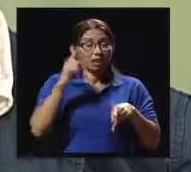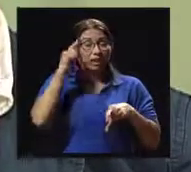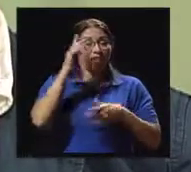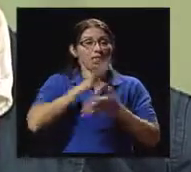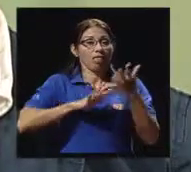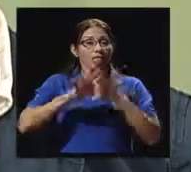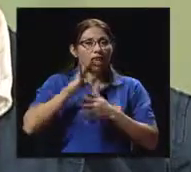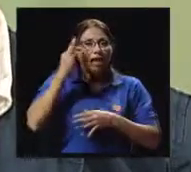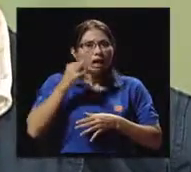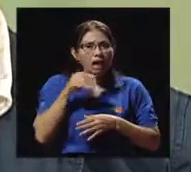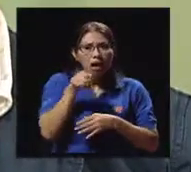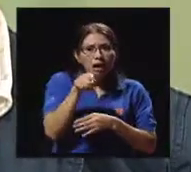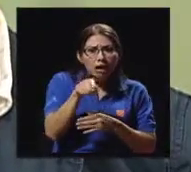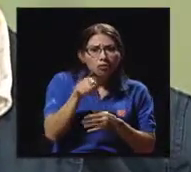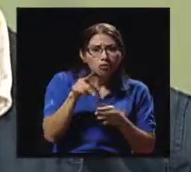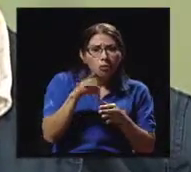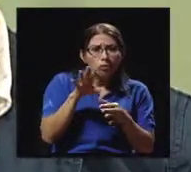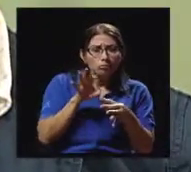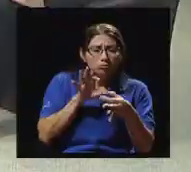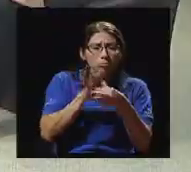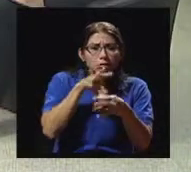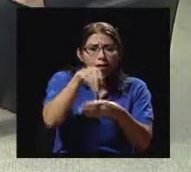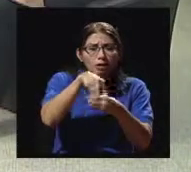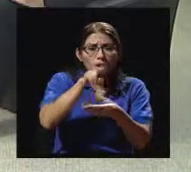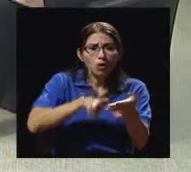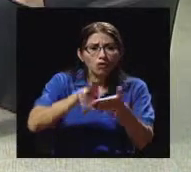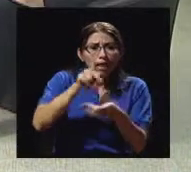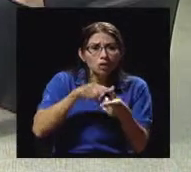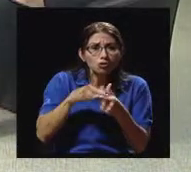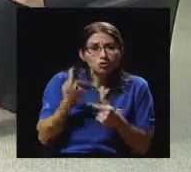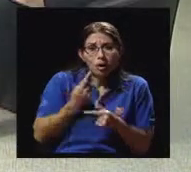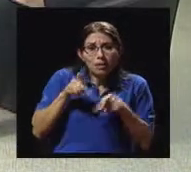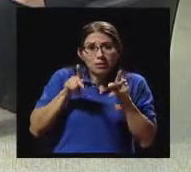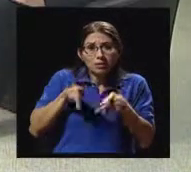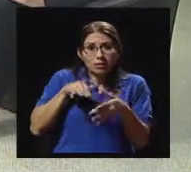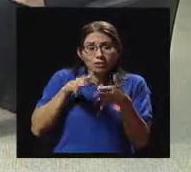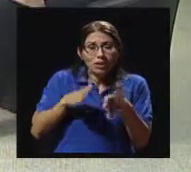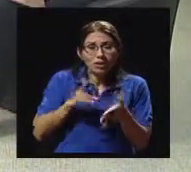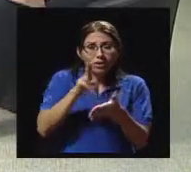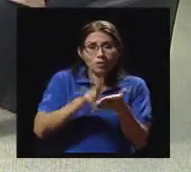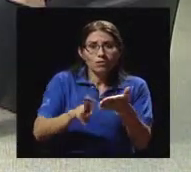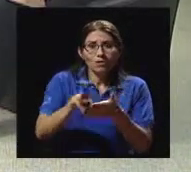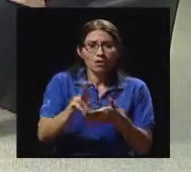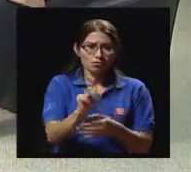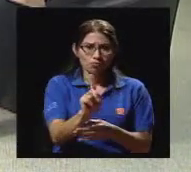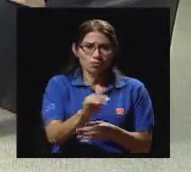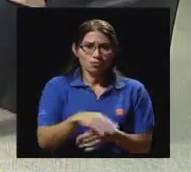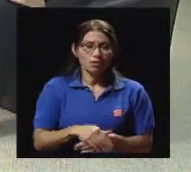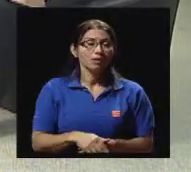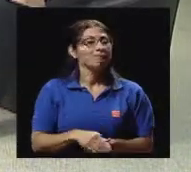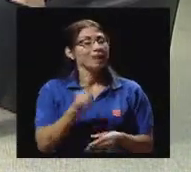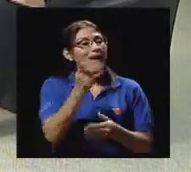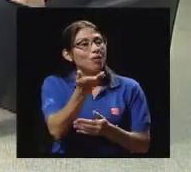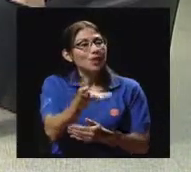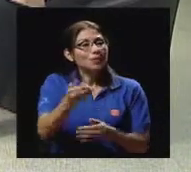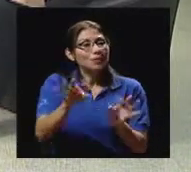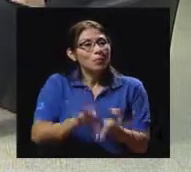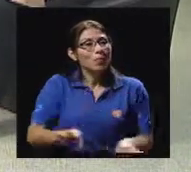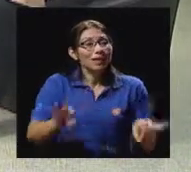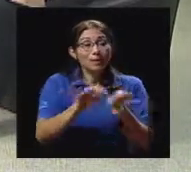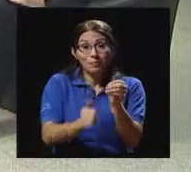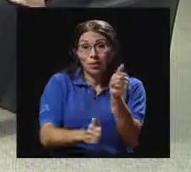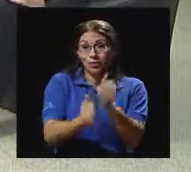y no saben que también está abierto muchas veces al público en general. Una cualidad importante que tenemos en Unidad de Programas Deportivos es que la mayoría de programas